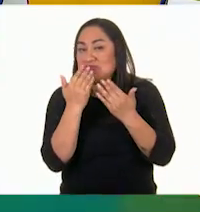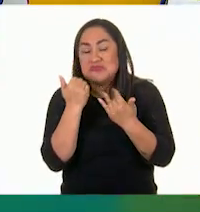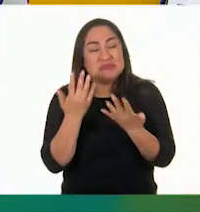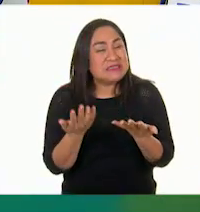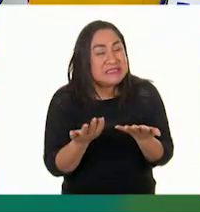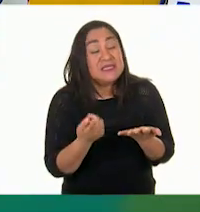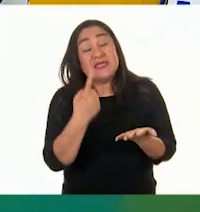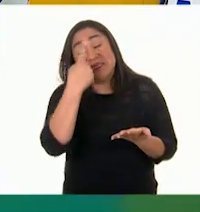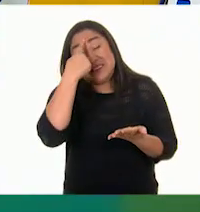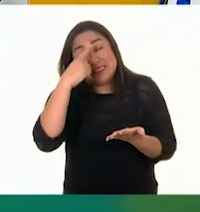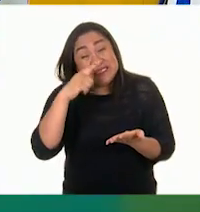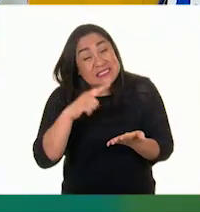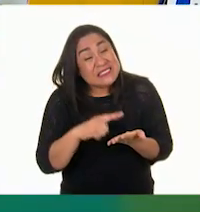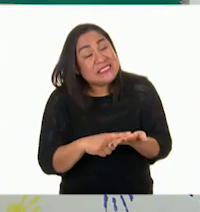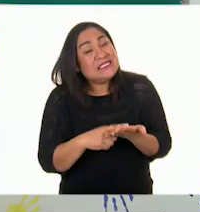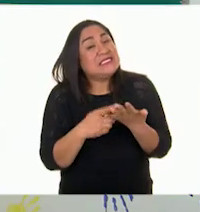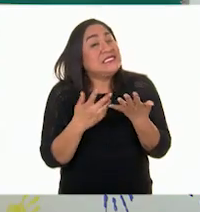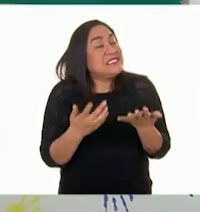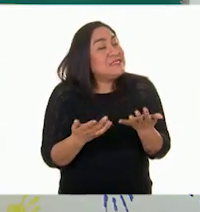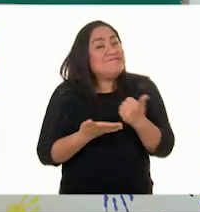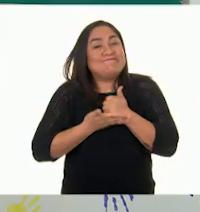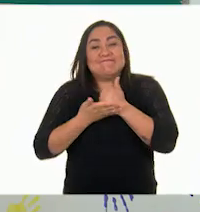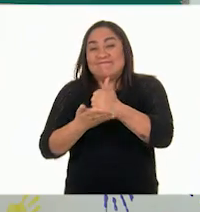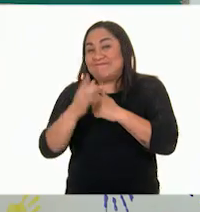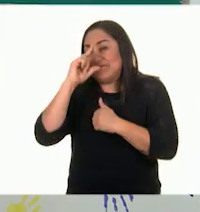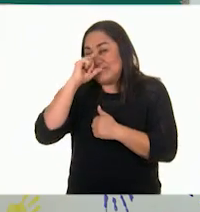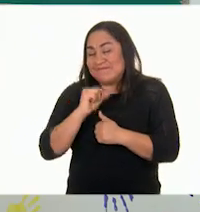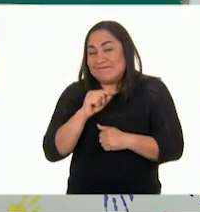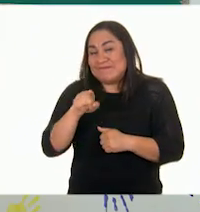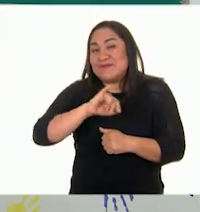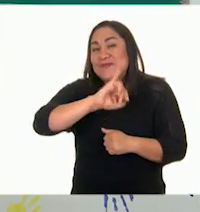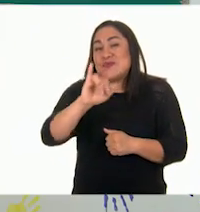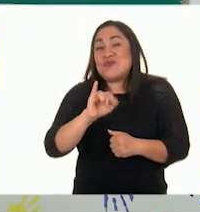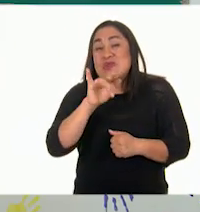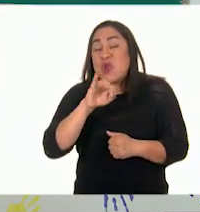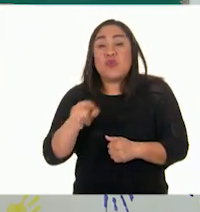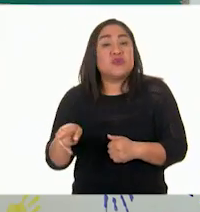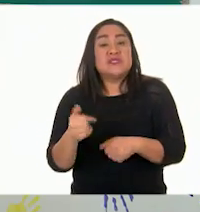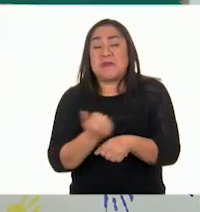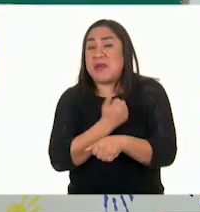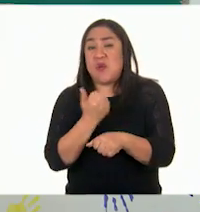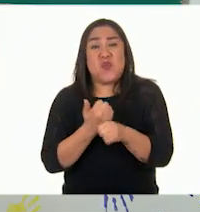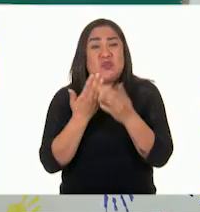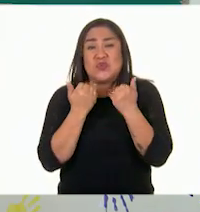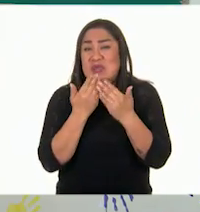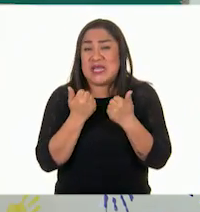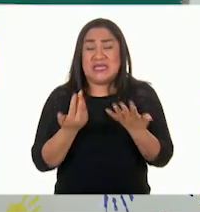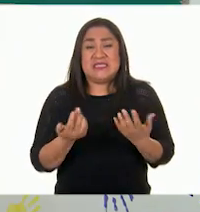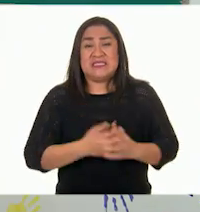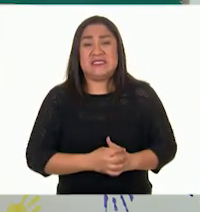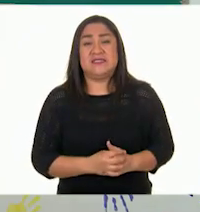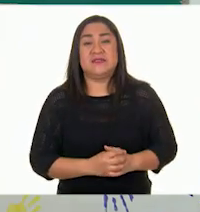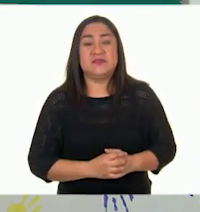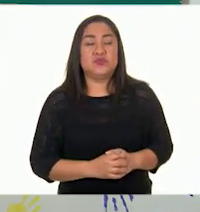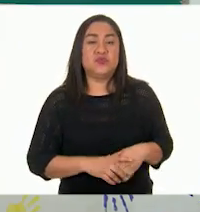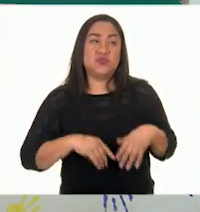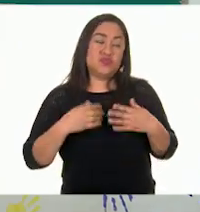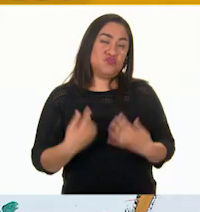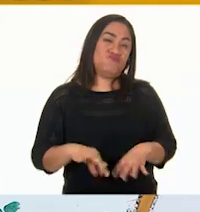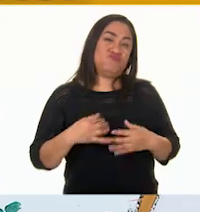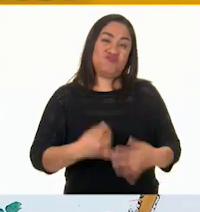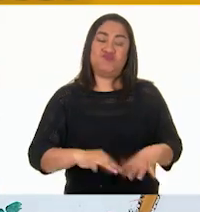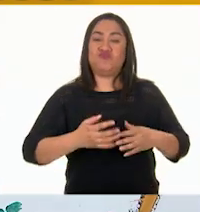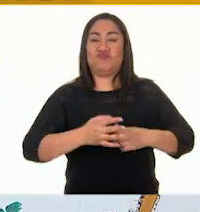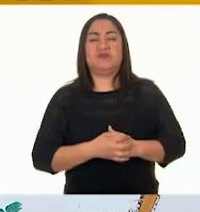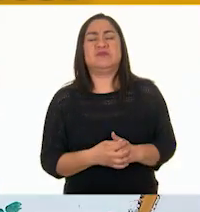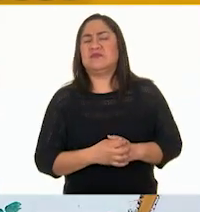Creo que esta vez, pues, no le vamos a poder ayudar a Julio. No están los zapatos. ¡Uy, uy, uy! A